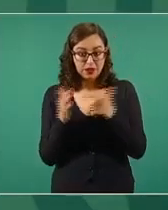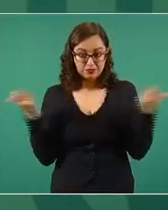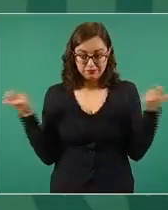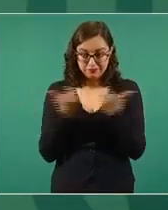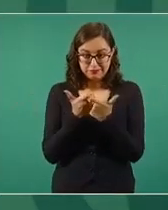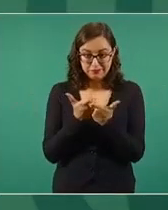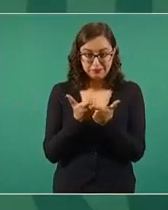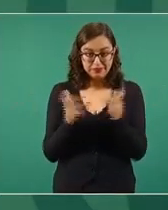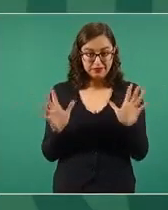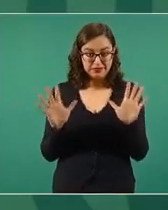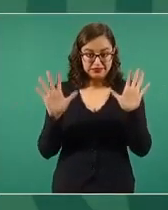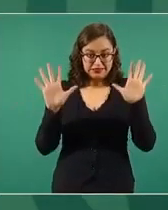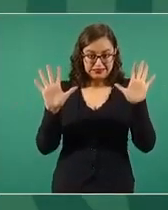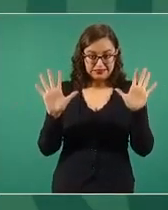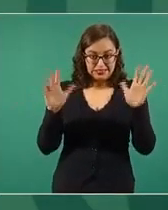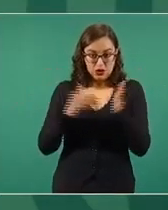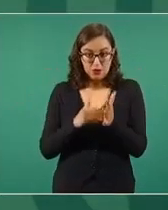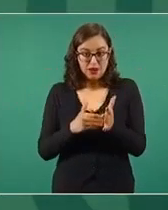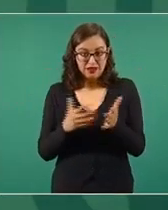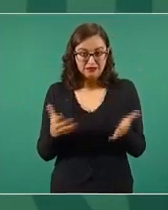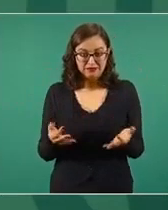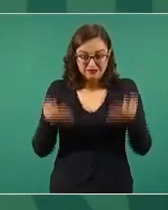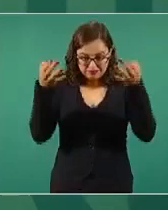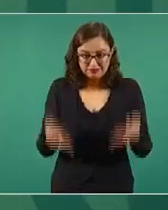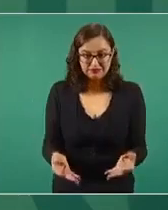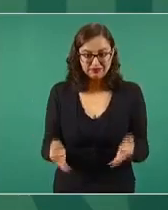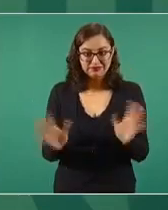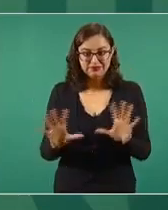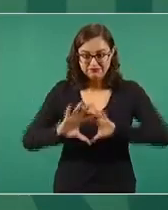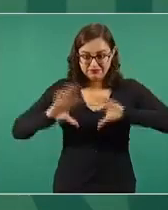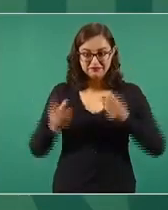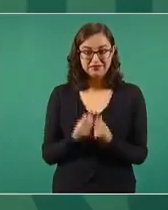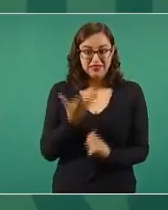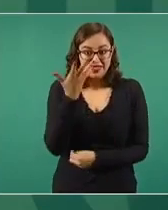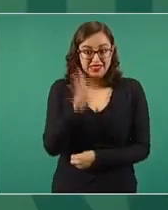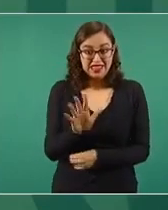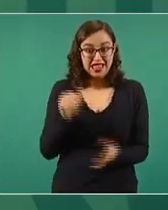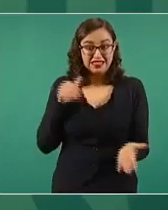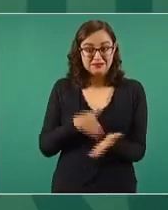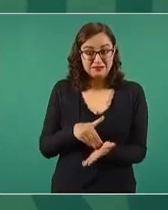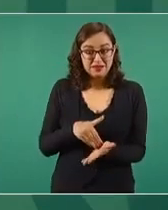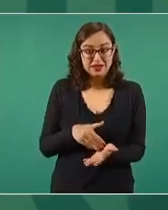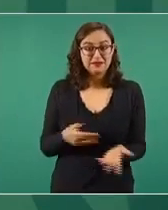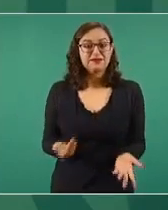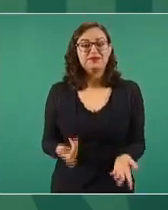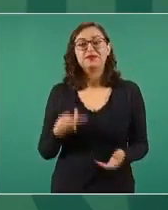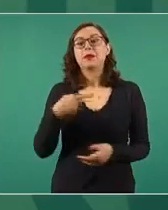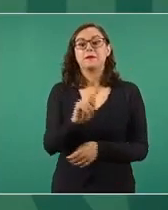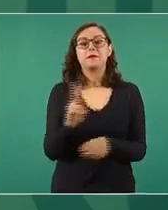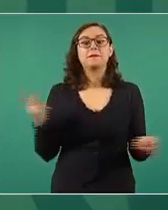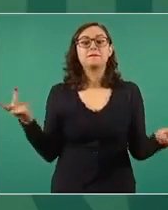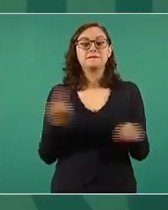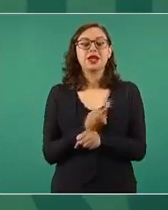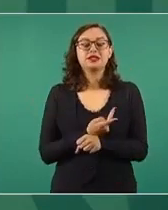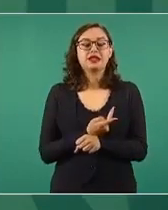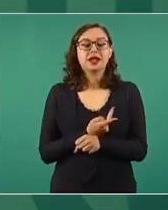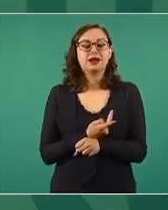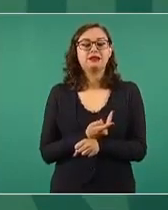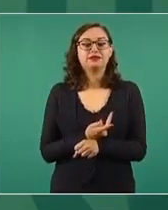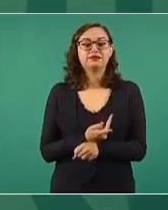Como realmente la obra costaba cinco mil, con el presupuesto federal se terminaba la obra.